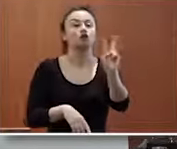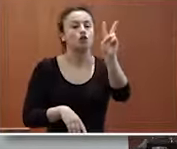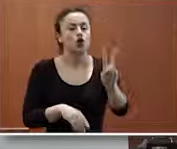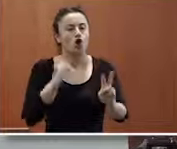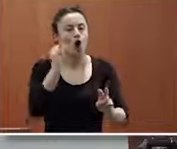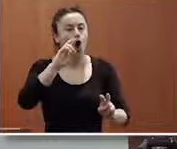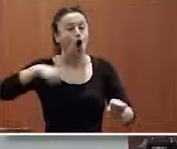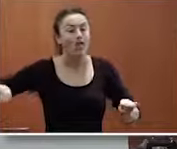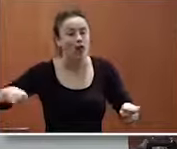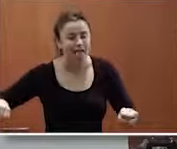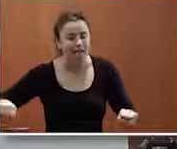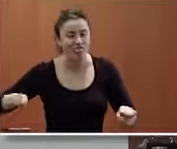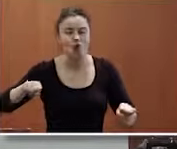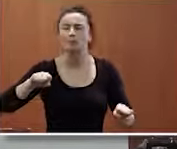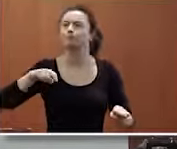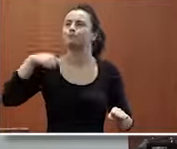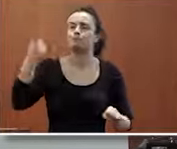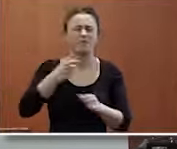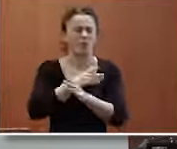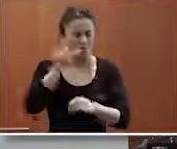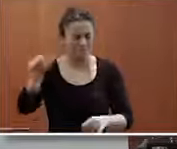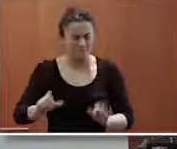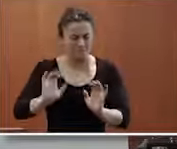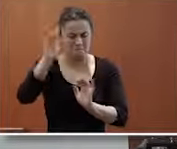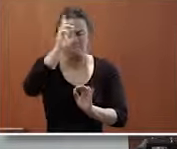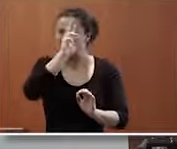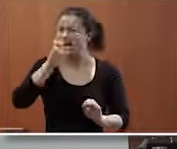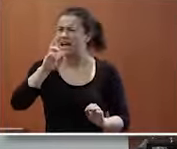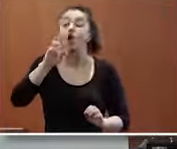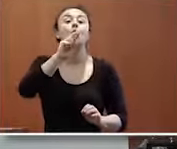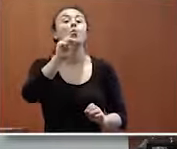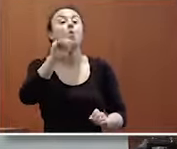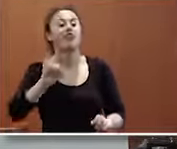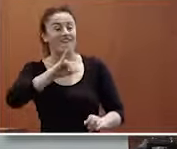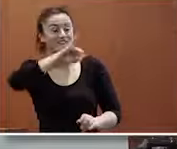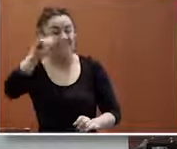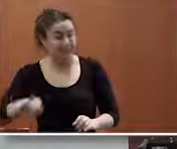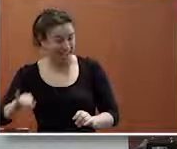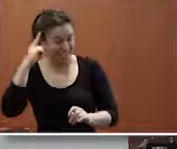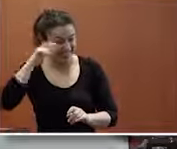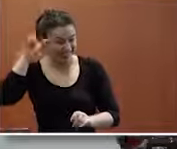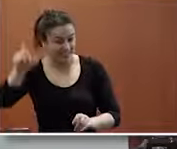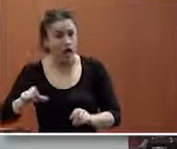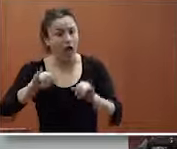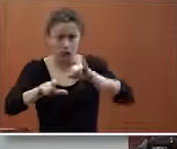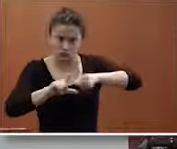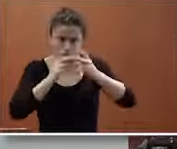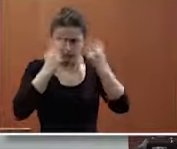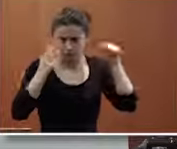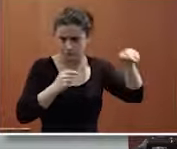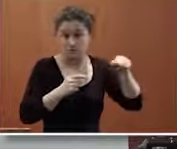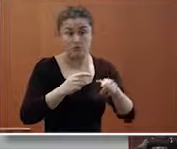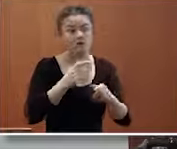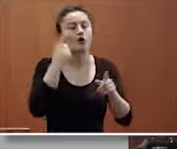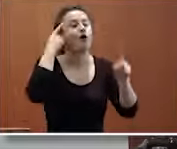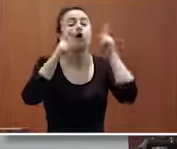Lorenzo Ricky no, Ricky no el jugador del baloncesto del Madrid Rudy Fernández etcétera y tal esto lo tenéis todo en YouTube y lo que trata es de ver un